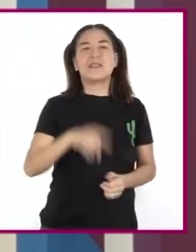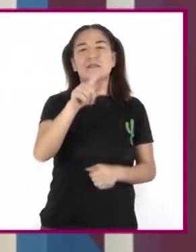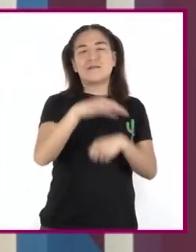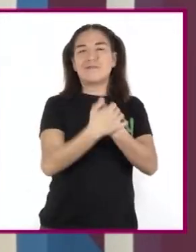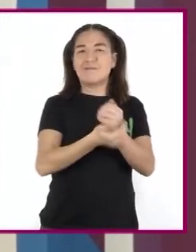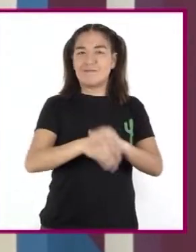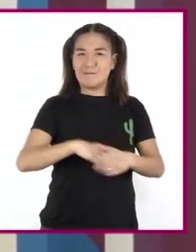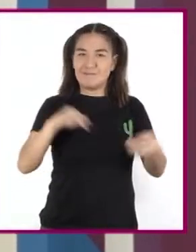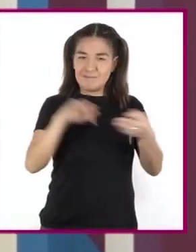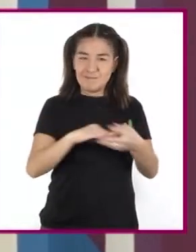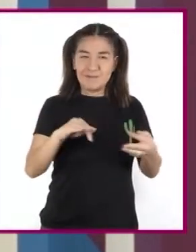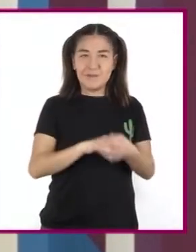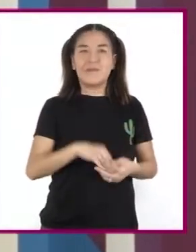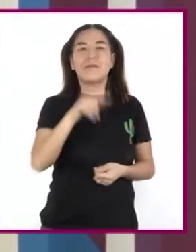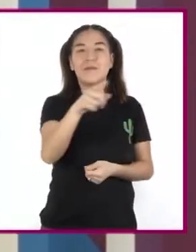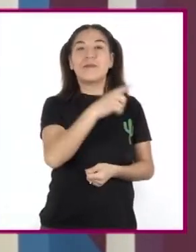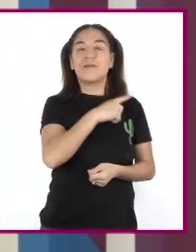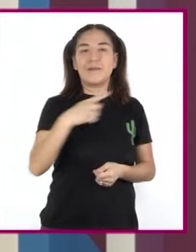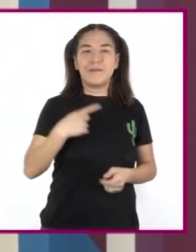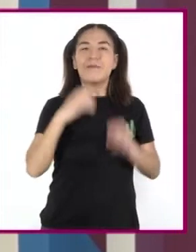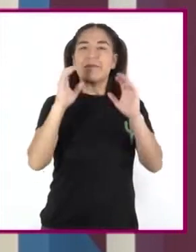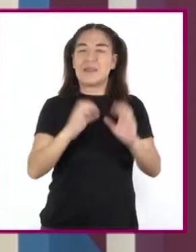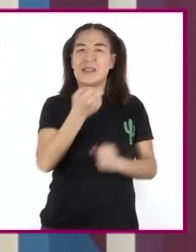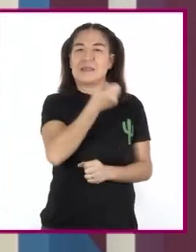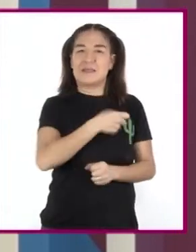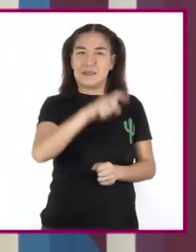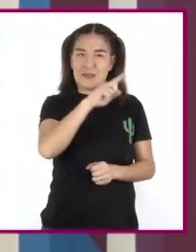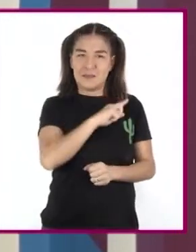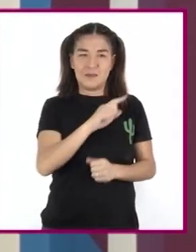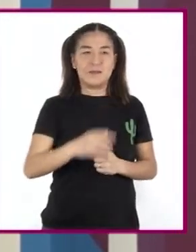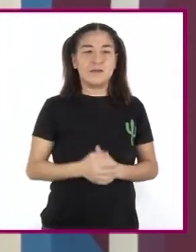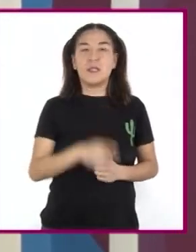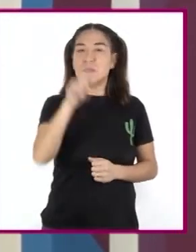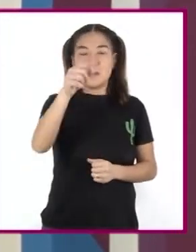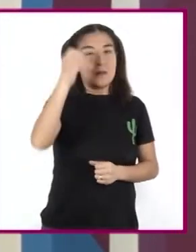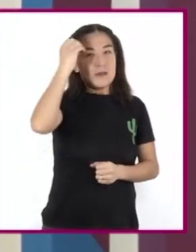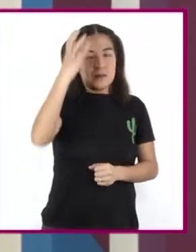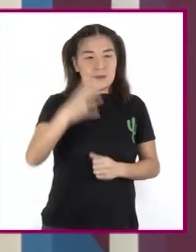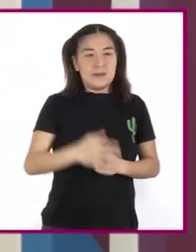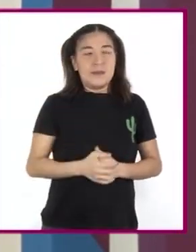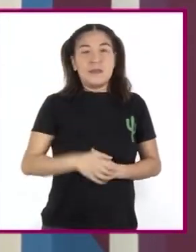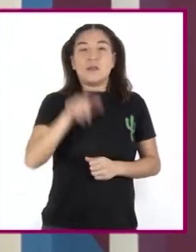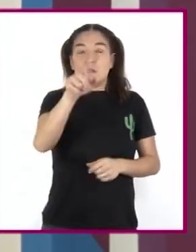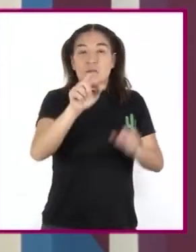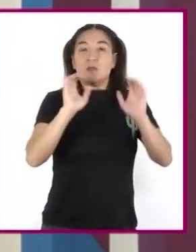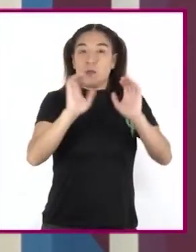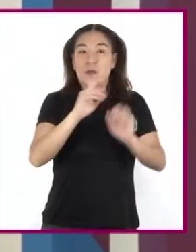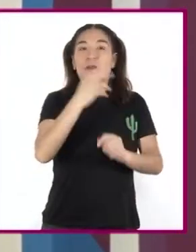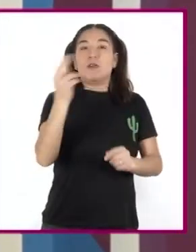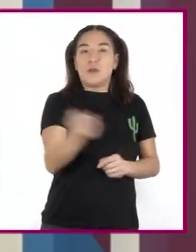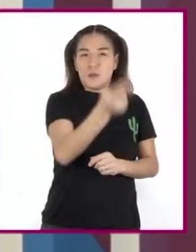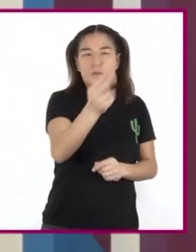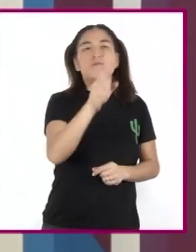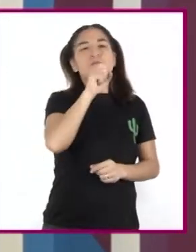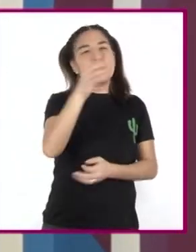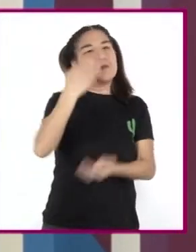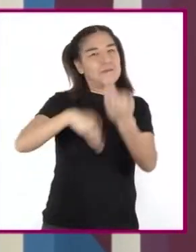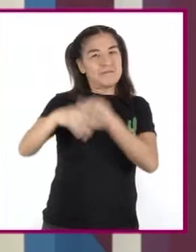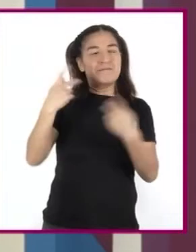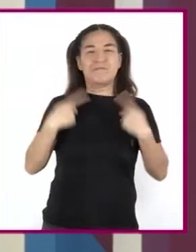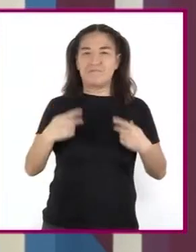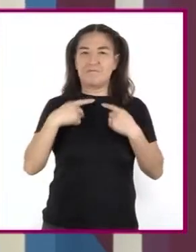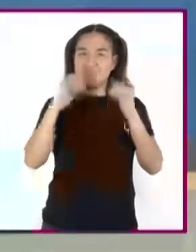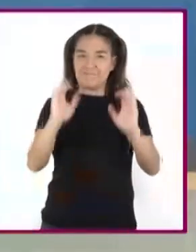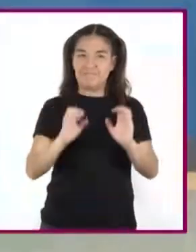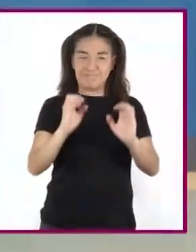manos. Mantengan en buen estado su salud. No olviden que al protegerse ustedes protegen a los demás.